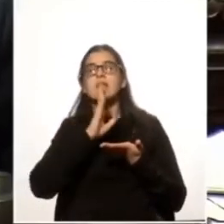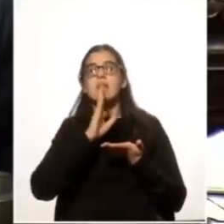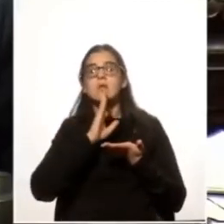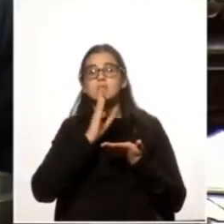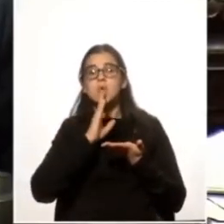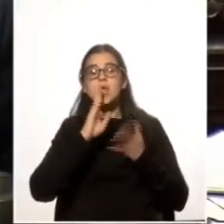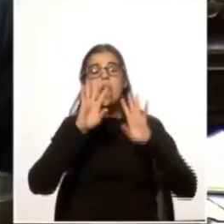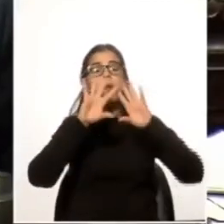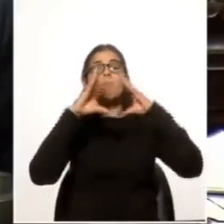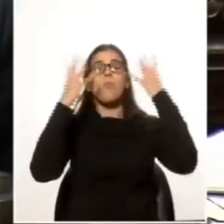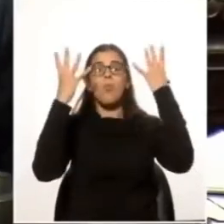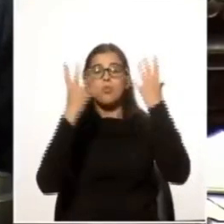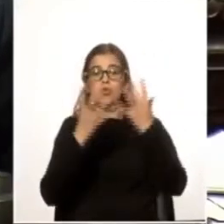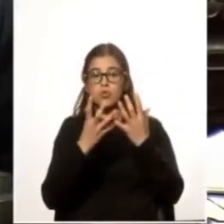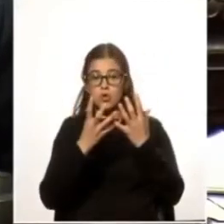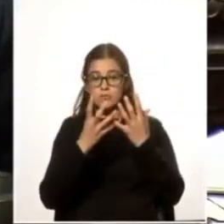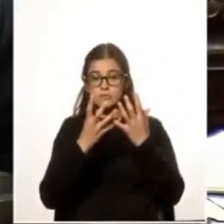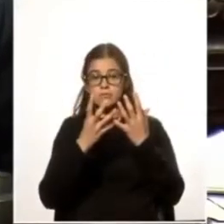Unidos, al mundo,